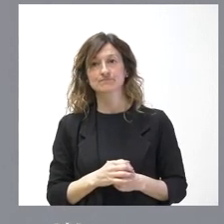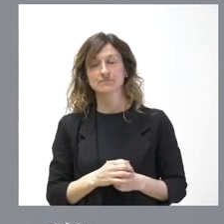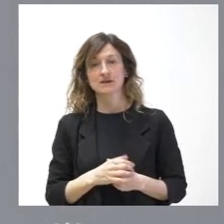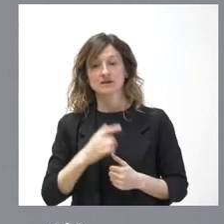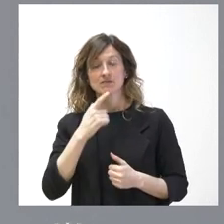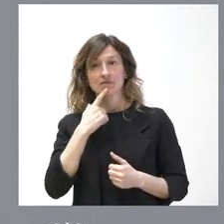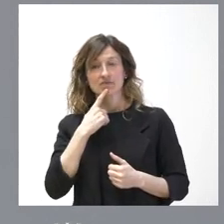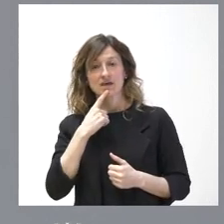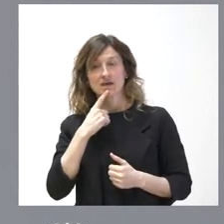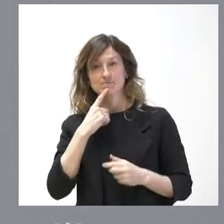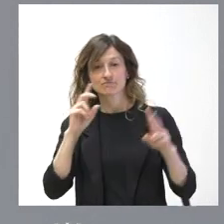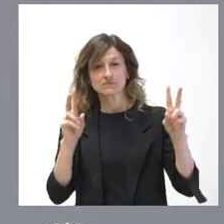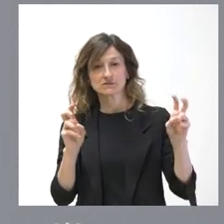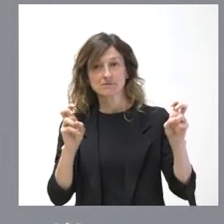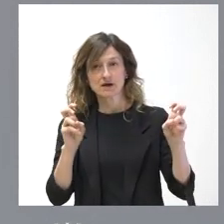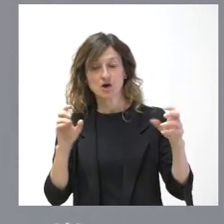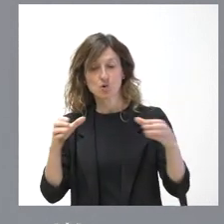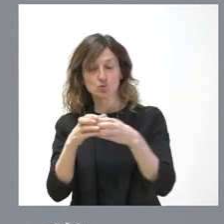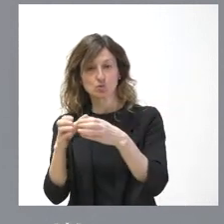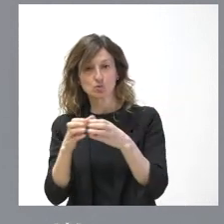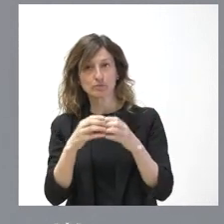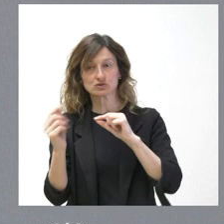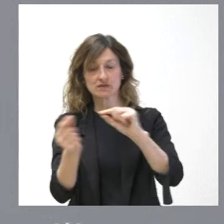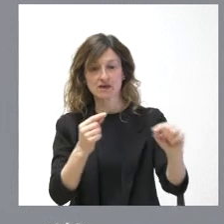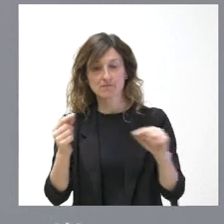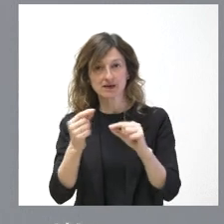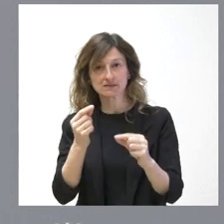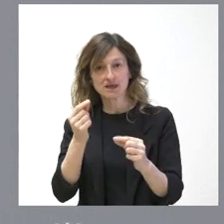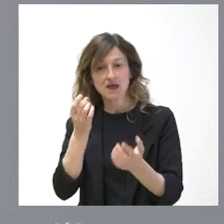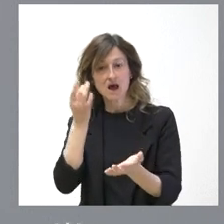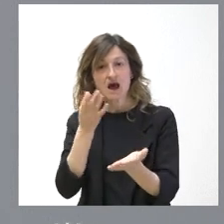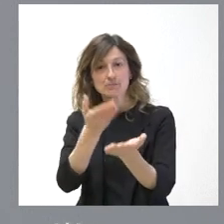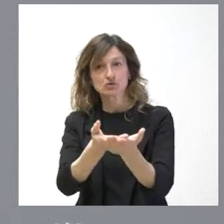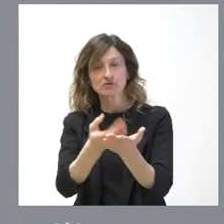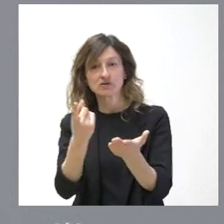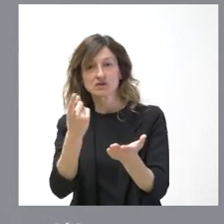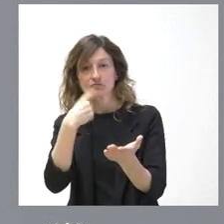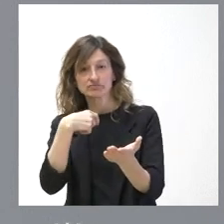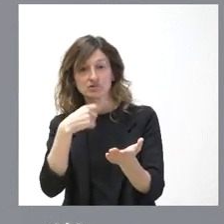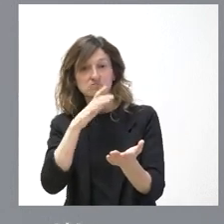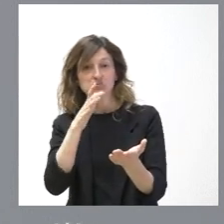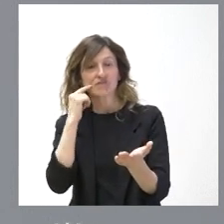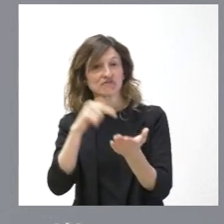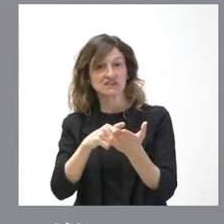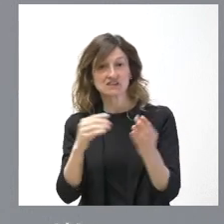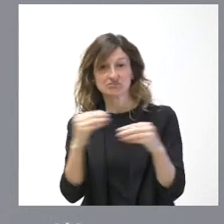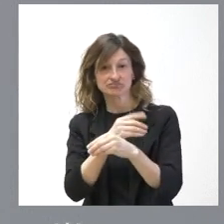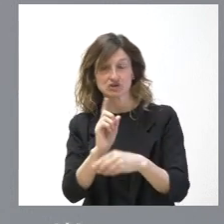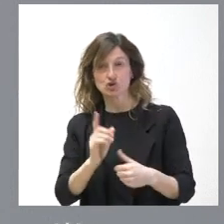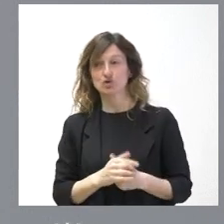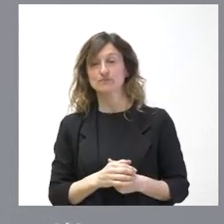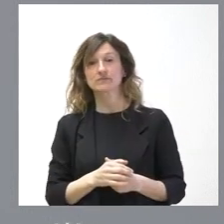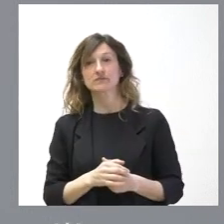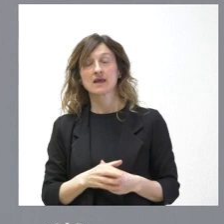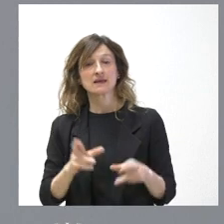aportaciones de algunos grupos en el debate tenga que ver con la fecha en que se produjo. Y, por tanto, no espero